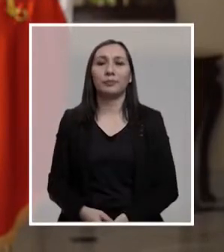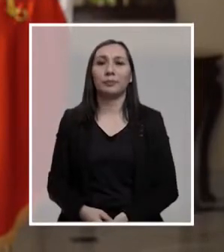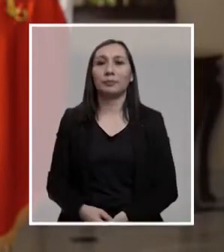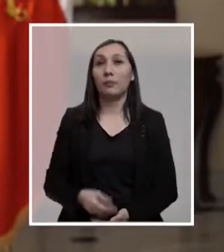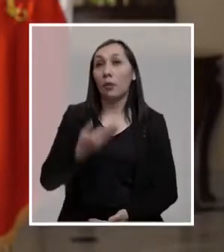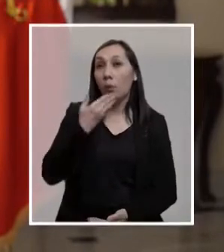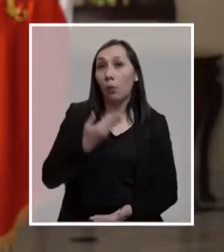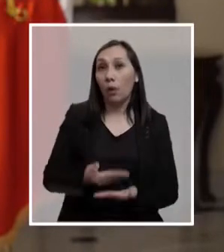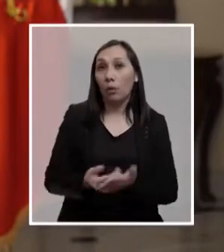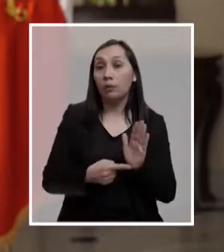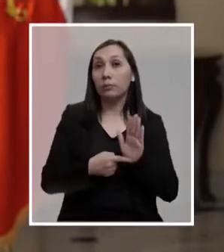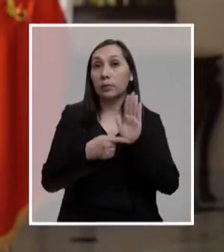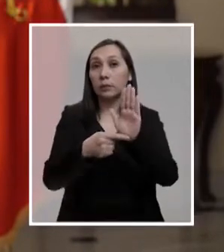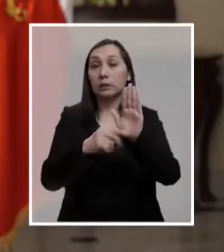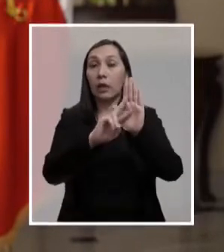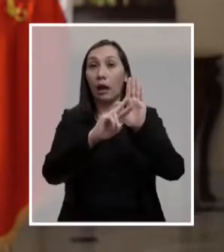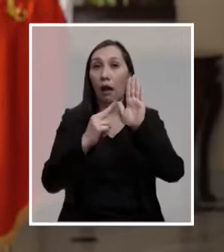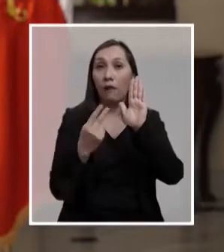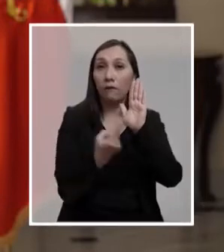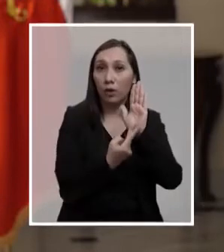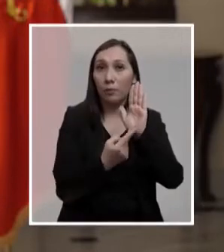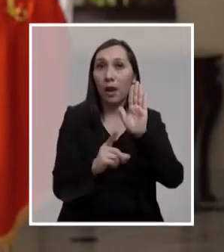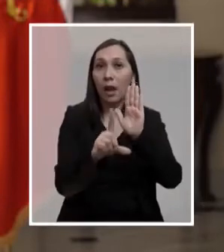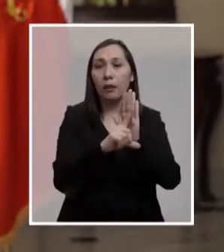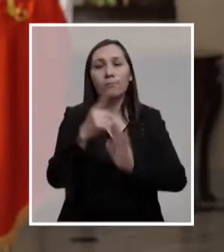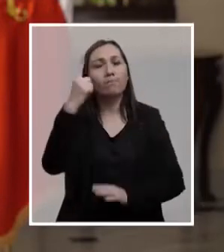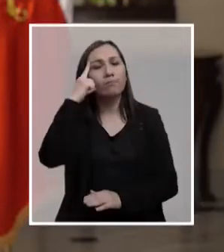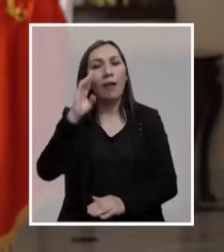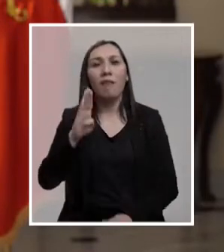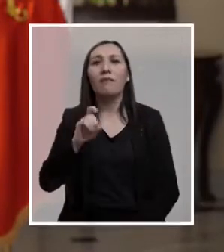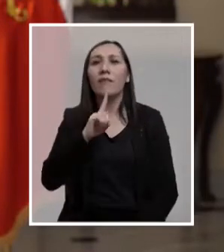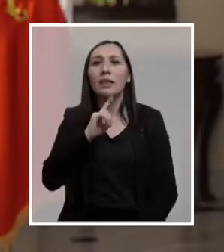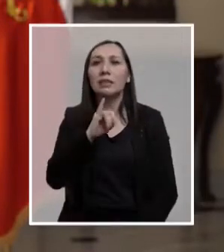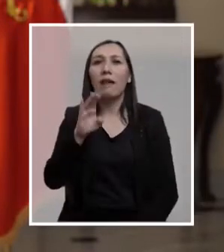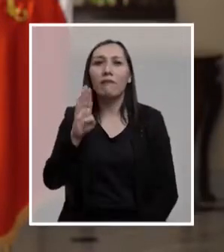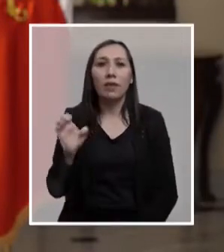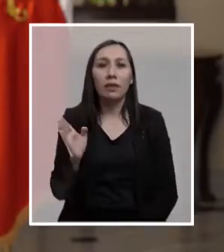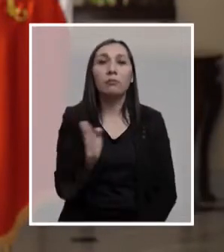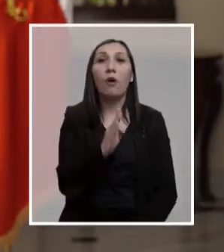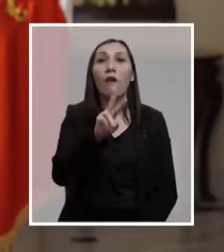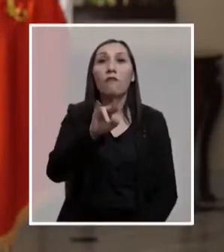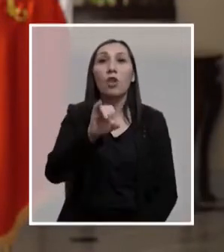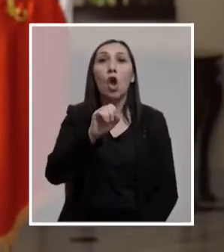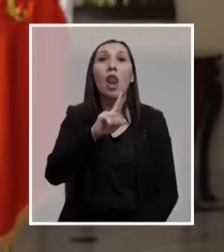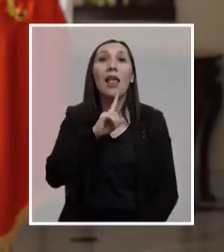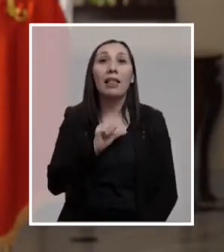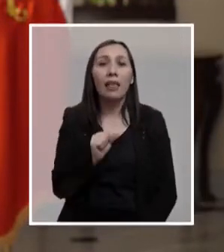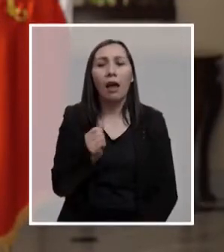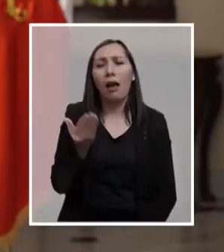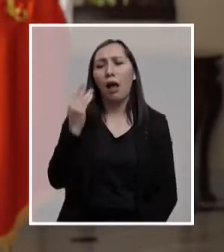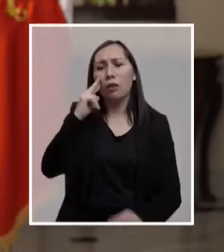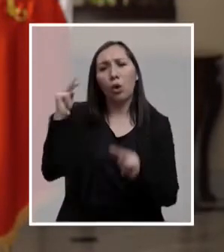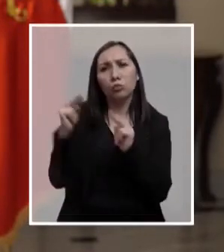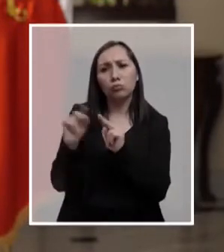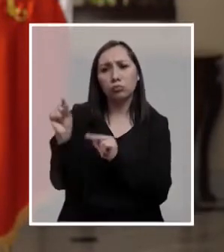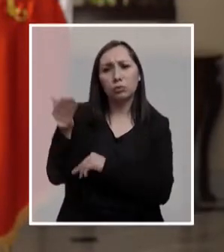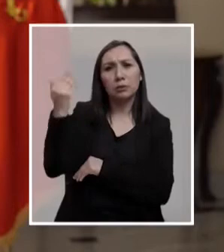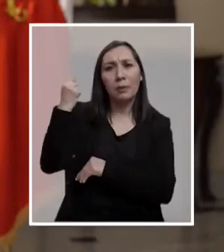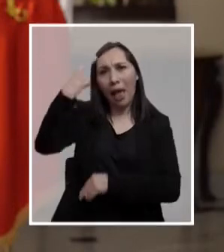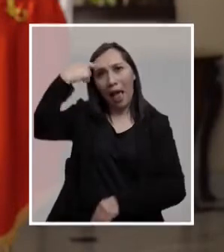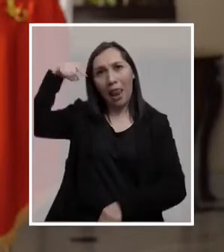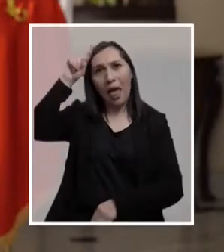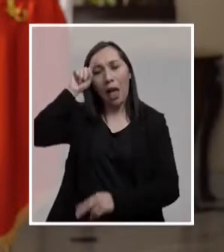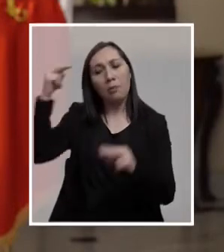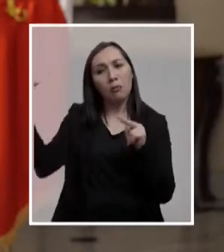Cuando presentamos esta reforma, pienso en Betsabé o en Violeta, a quienes conocí hace pocas semanas en